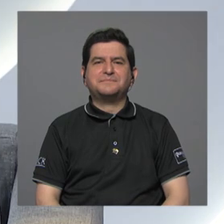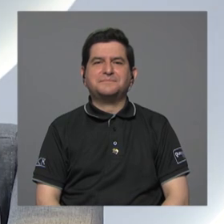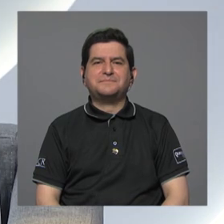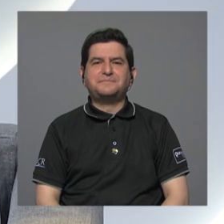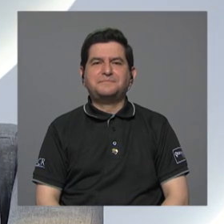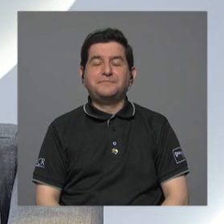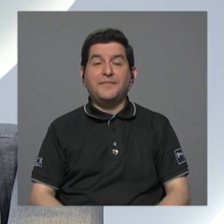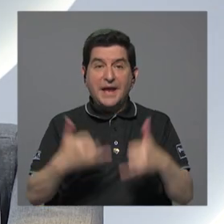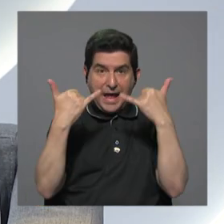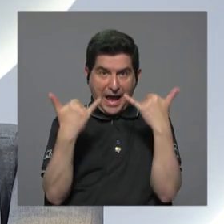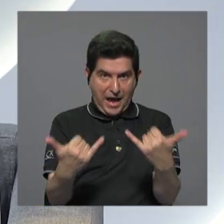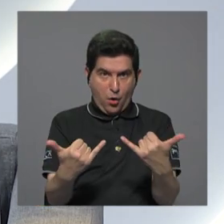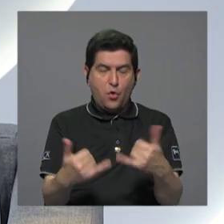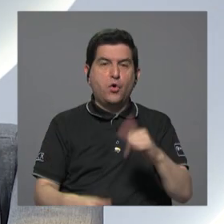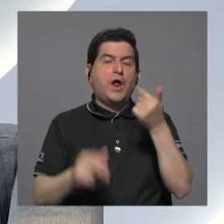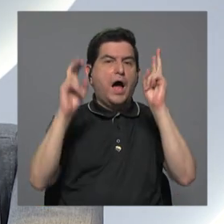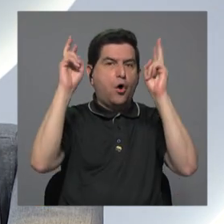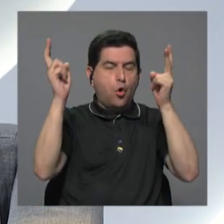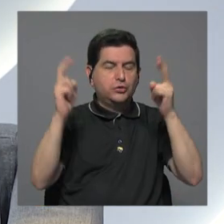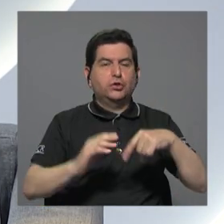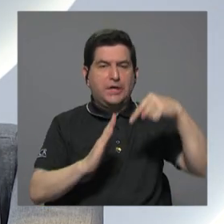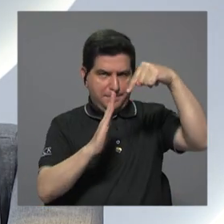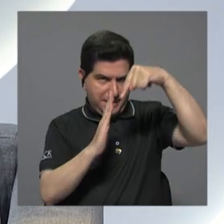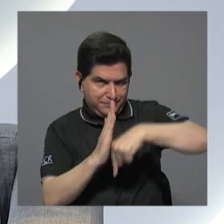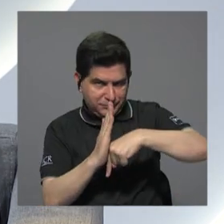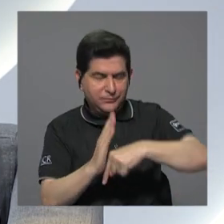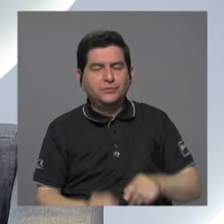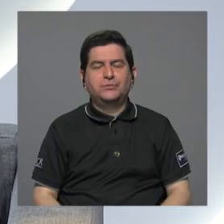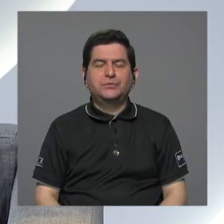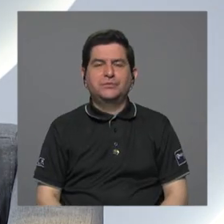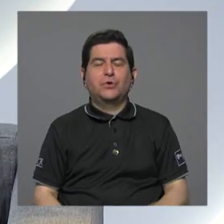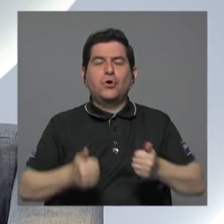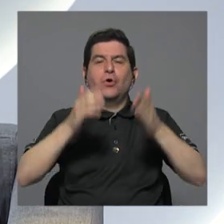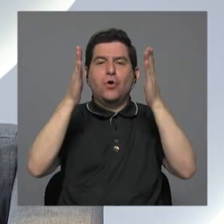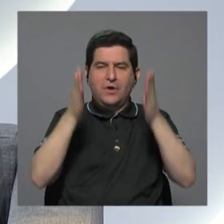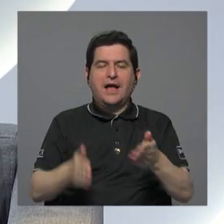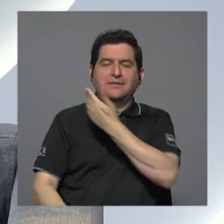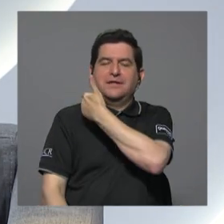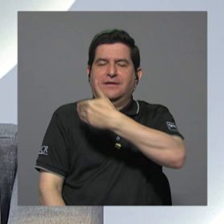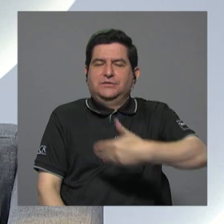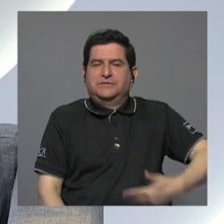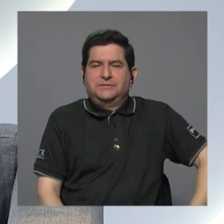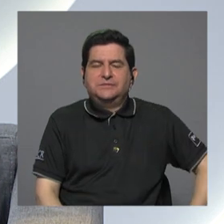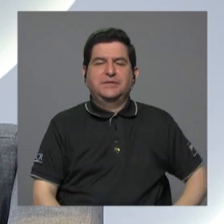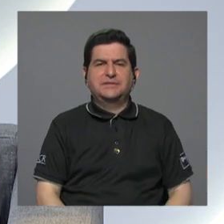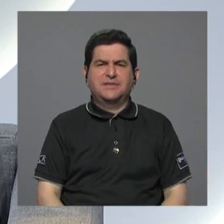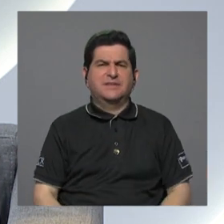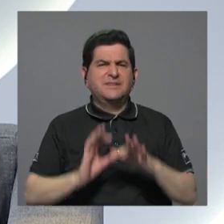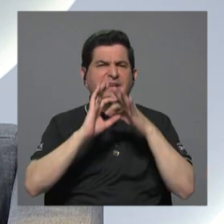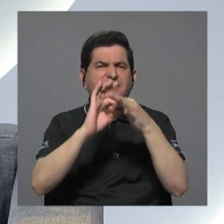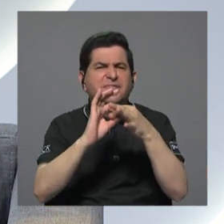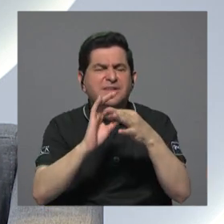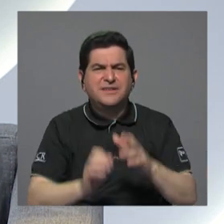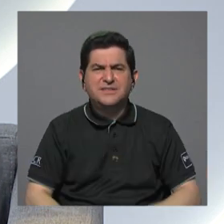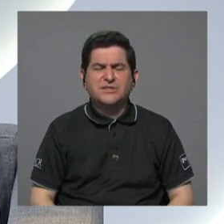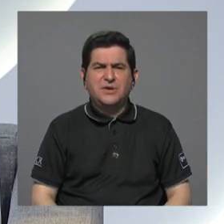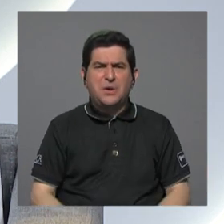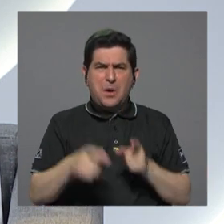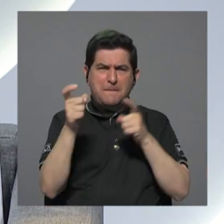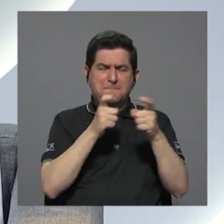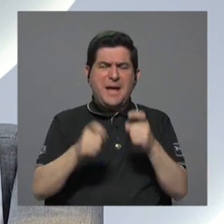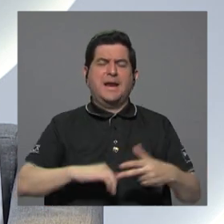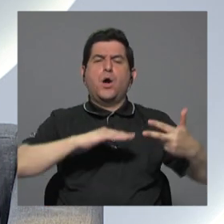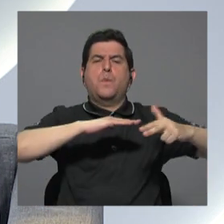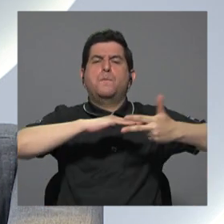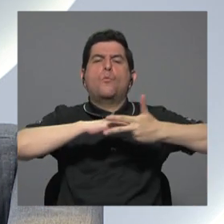Bueno, ahora vamos con otro tema de fondo que tiene que ver, y con candidatos presidenciales, que tiene que ver con el manejo de los